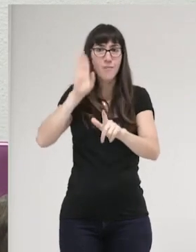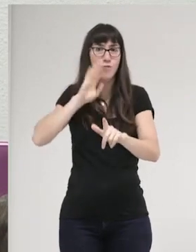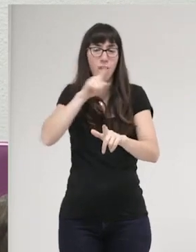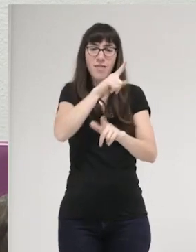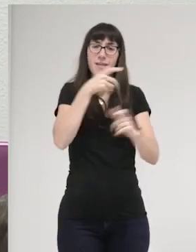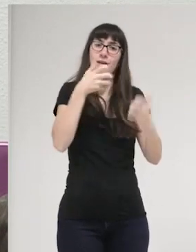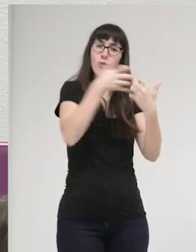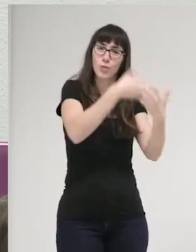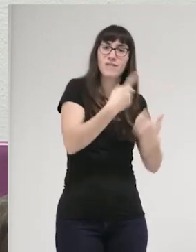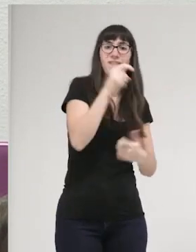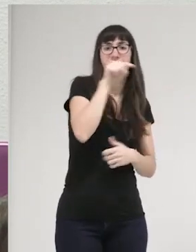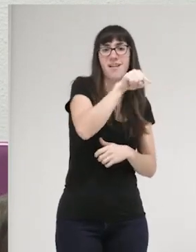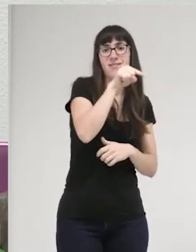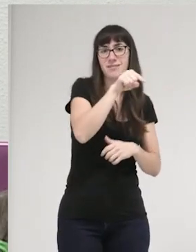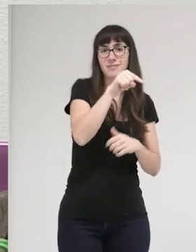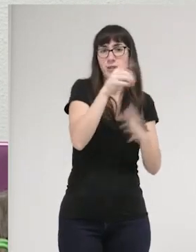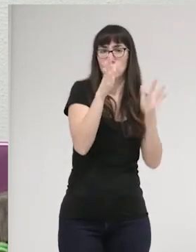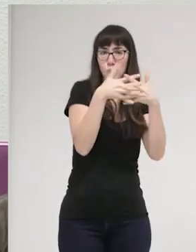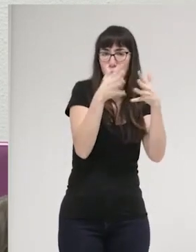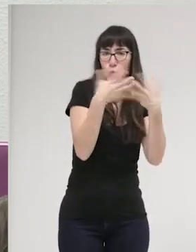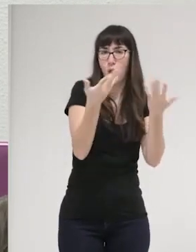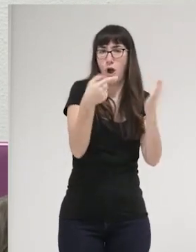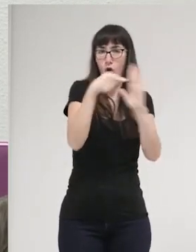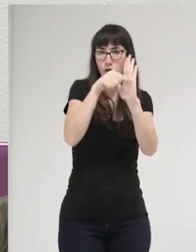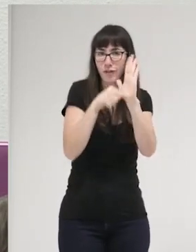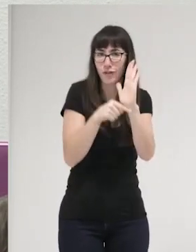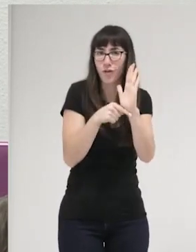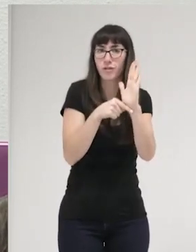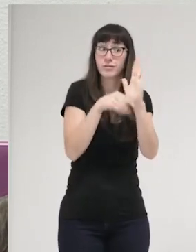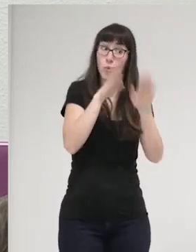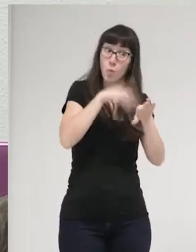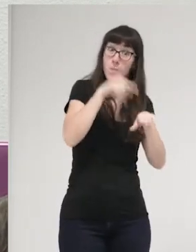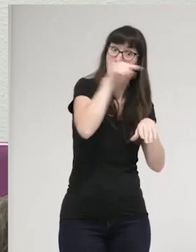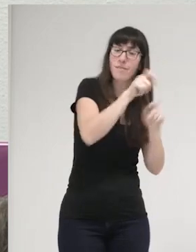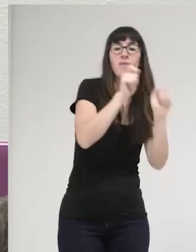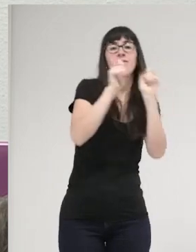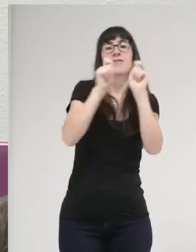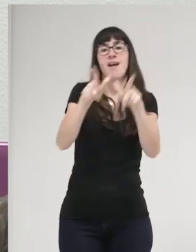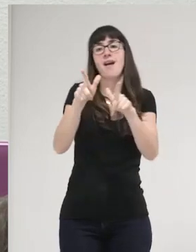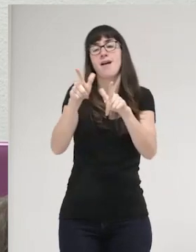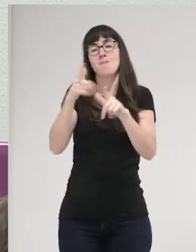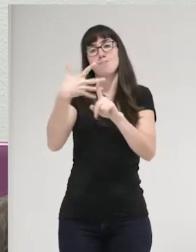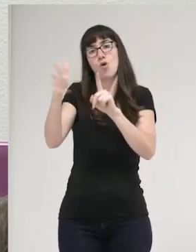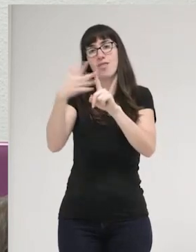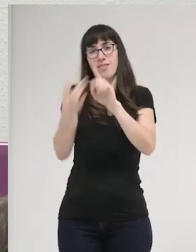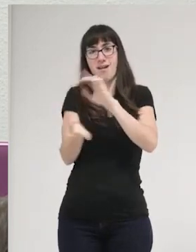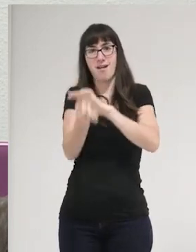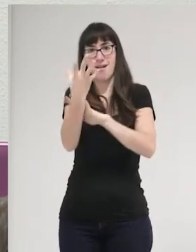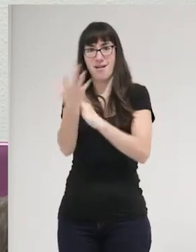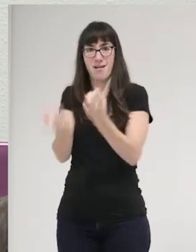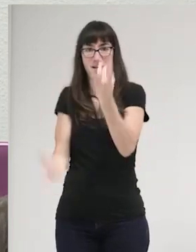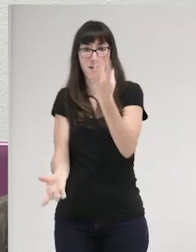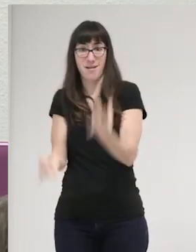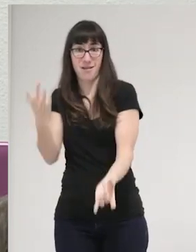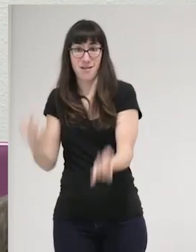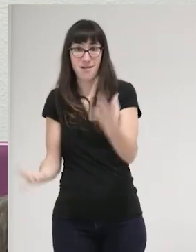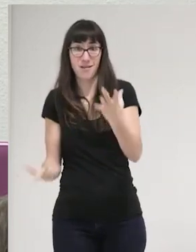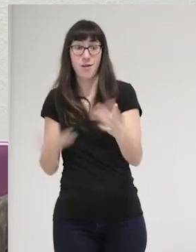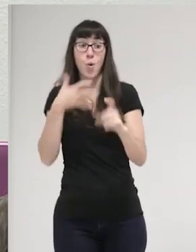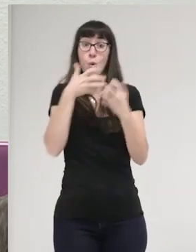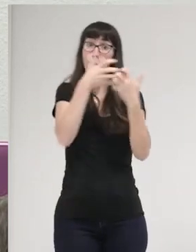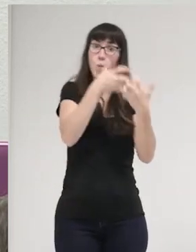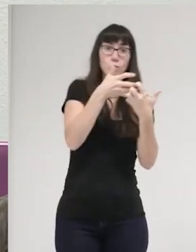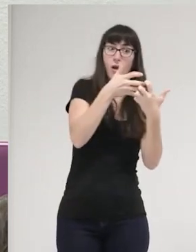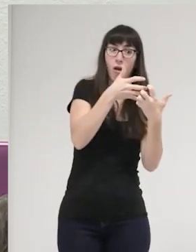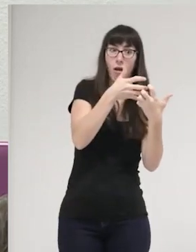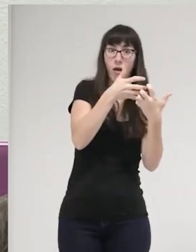instituciones y los marcos culturales que están haciendo que exista esa violencia. Y muchas veces esas luchas se han desplazado y parece que lo que hay